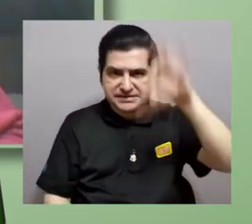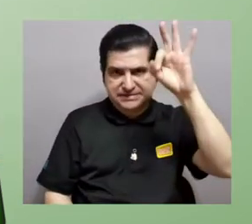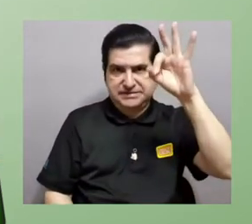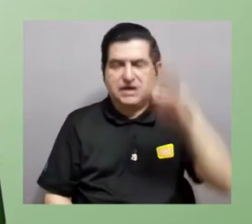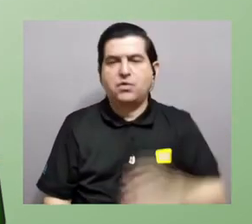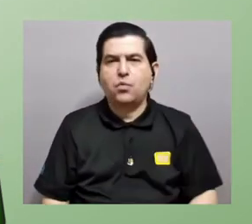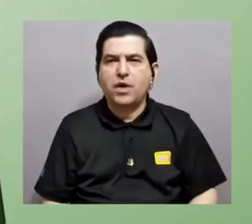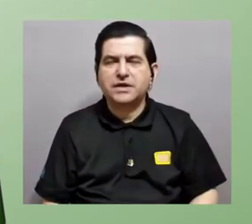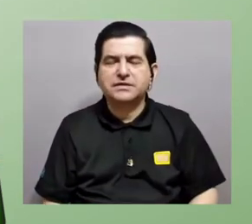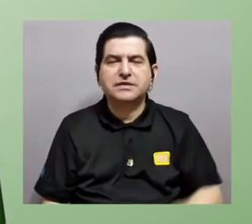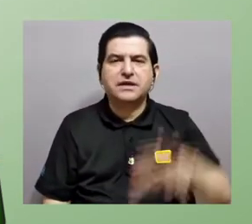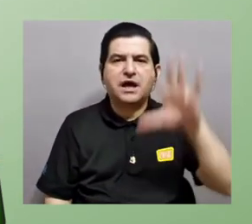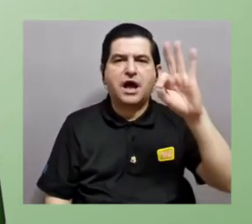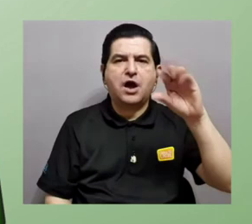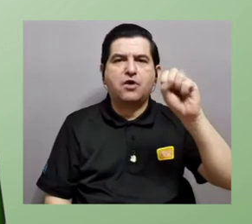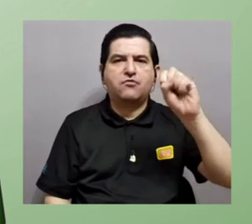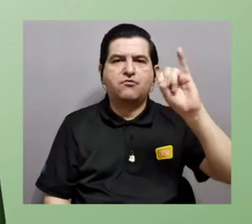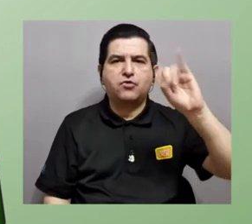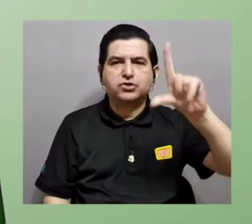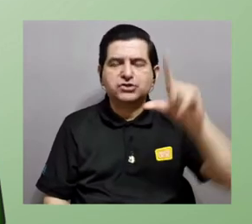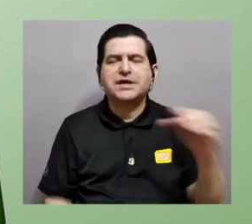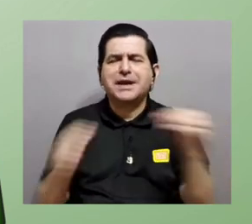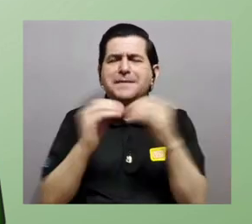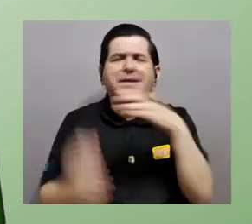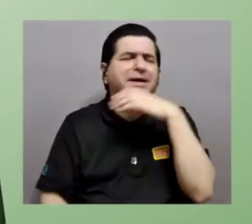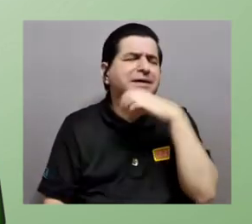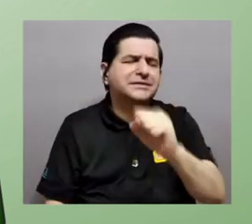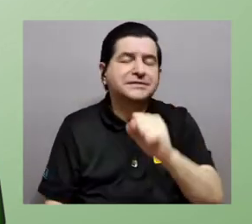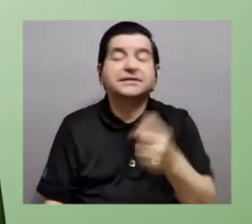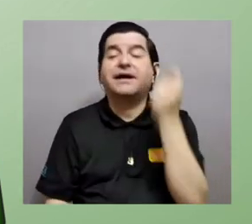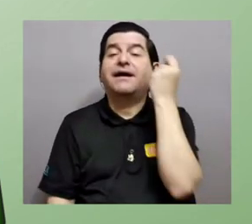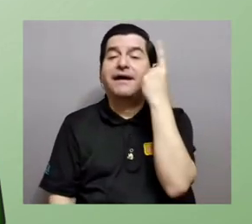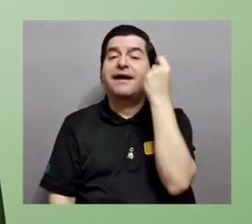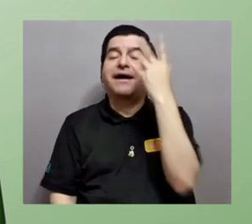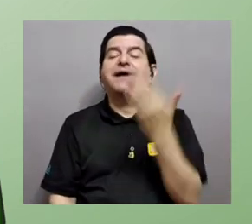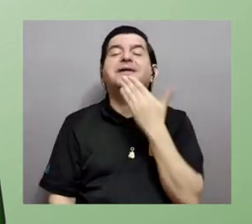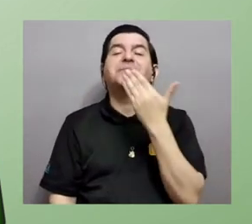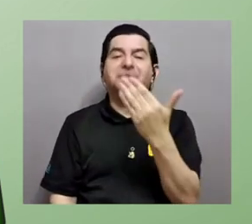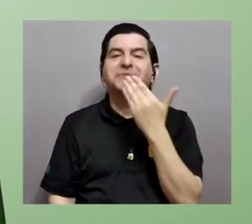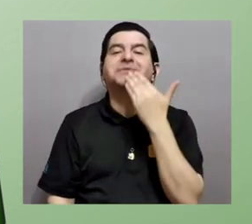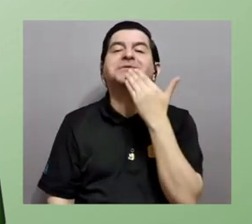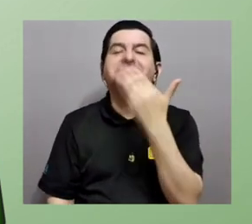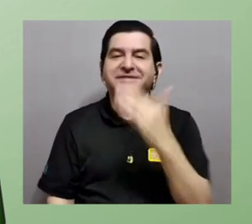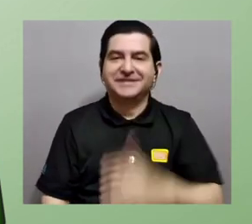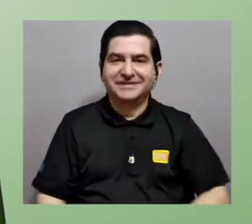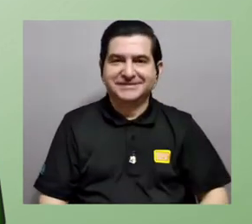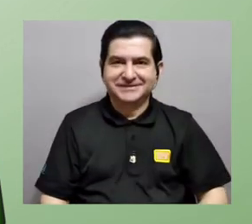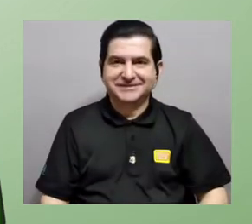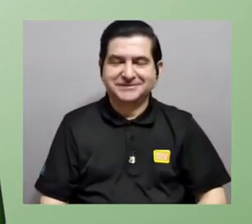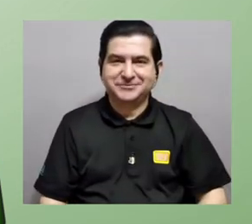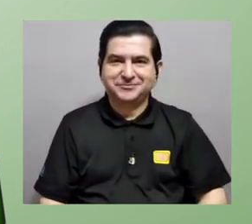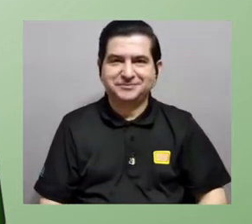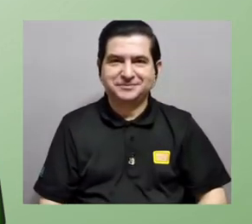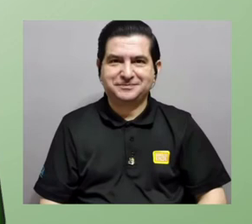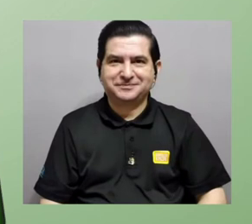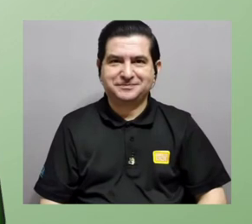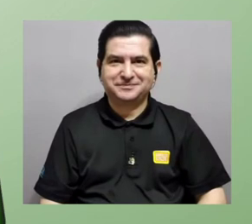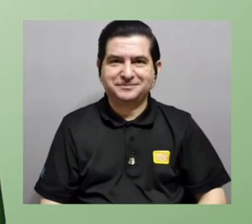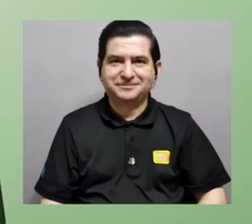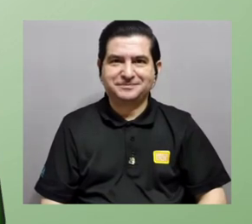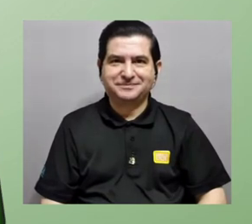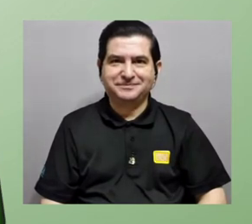Ahí es donde se encuentran los fósiles más antiguos. Entiendo. Muchas gracias, Doña Beatriz.